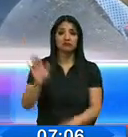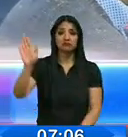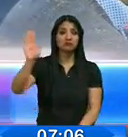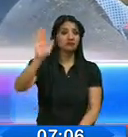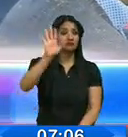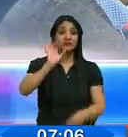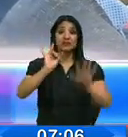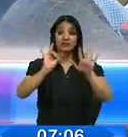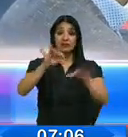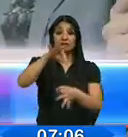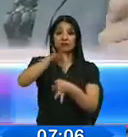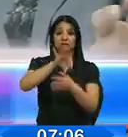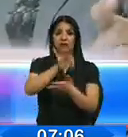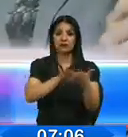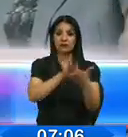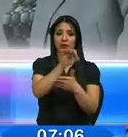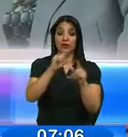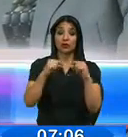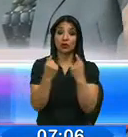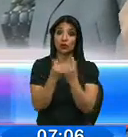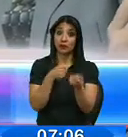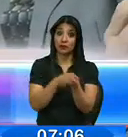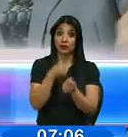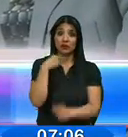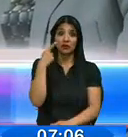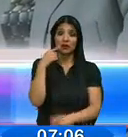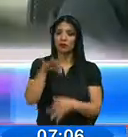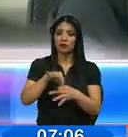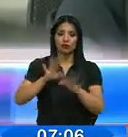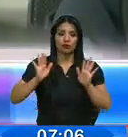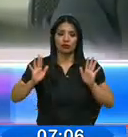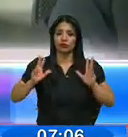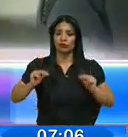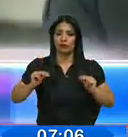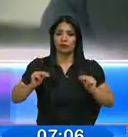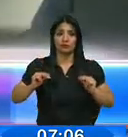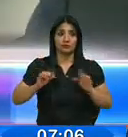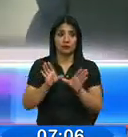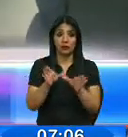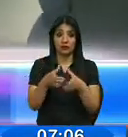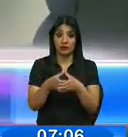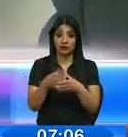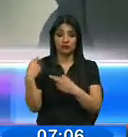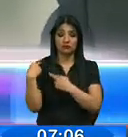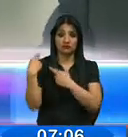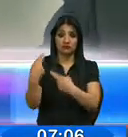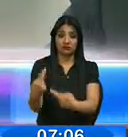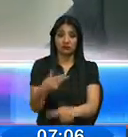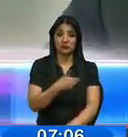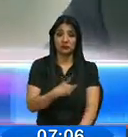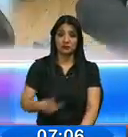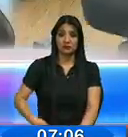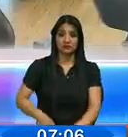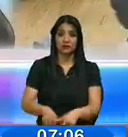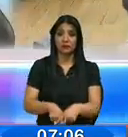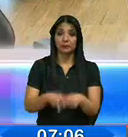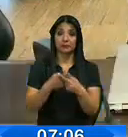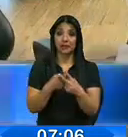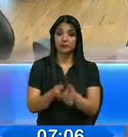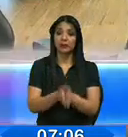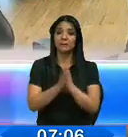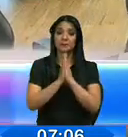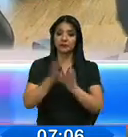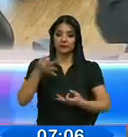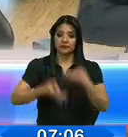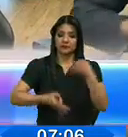votos a favor. Los correístas prefirieron votar en contra. Así, la comisión delegó a su presidente iniciar el proceso de pedido de juicio